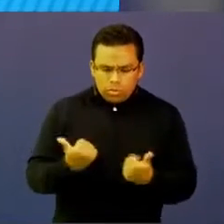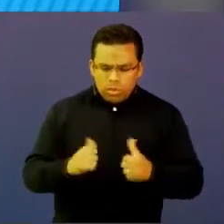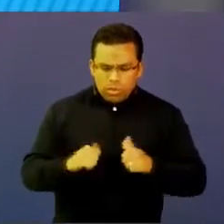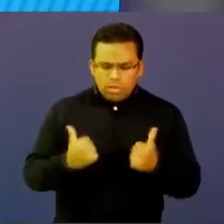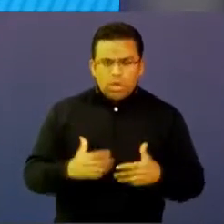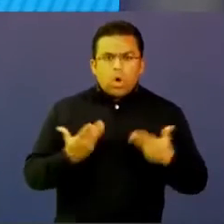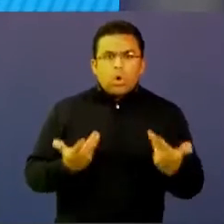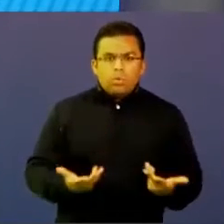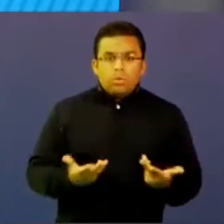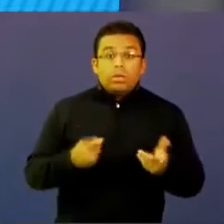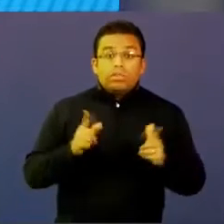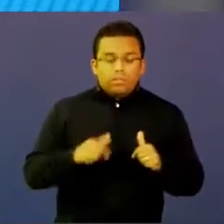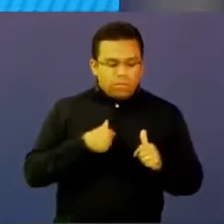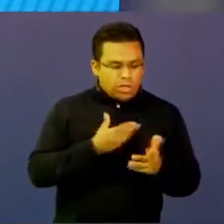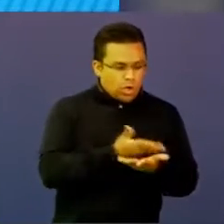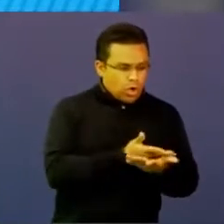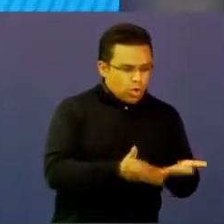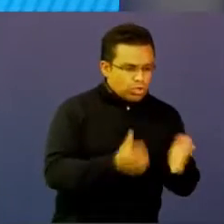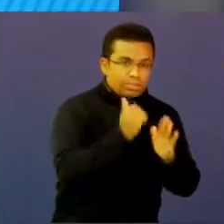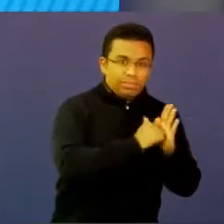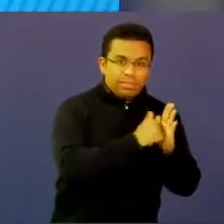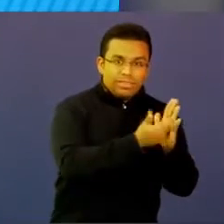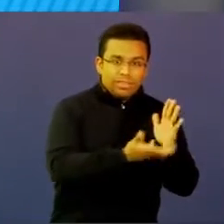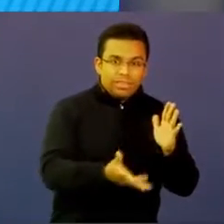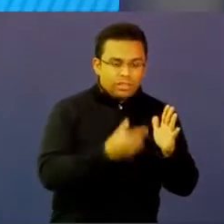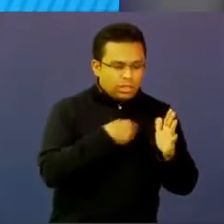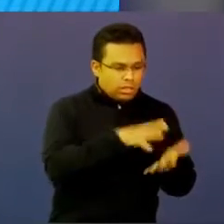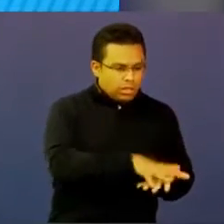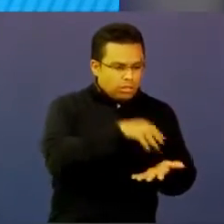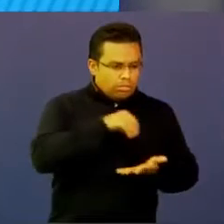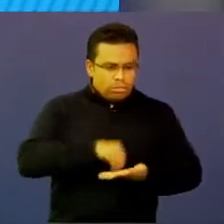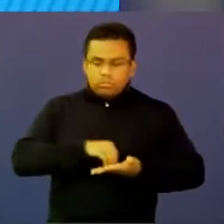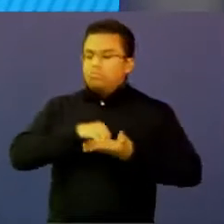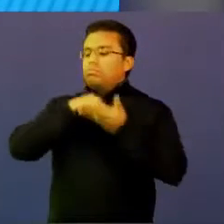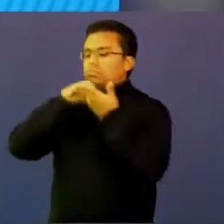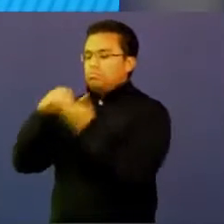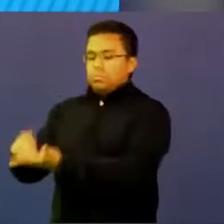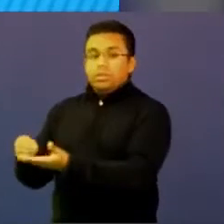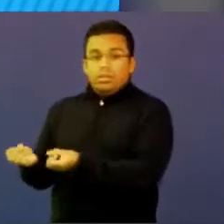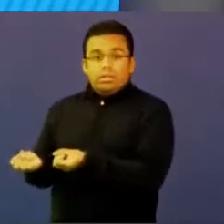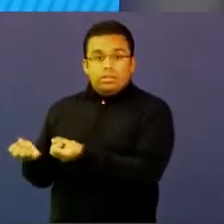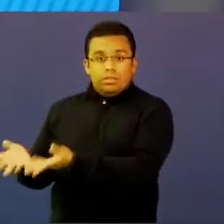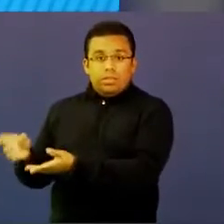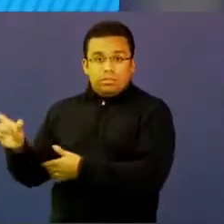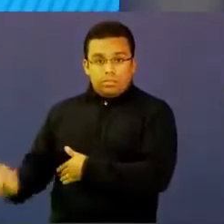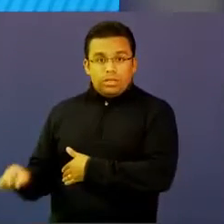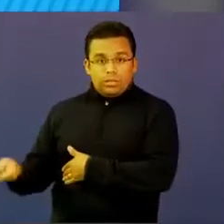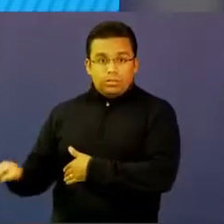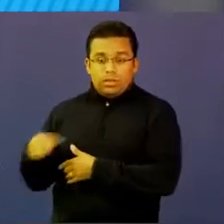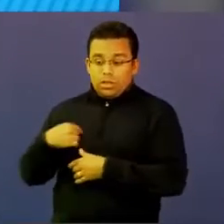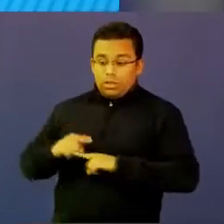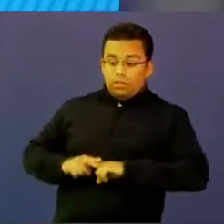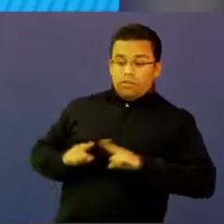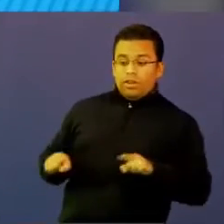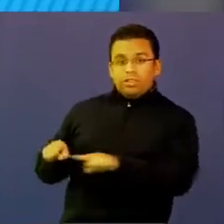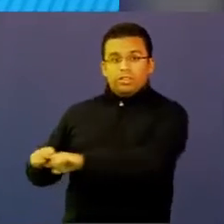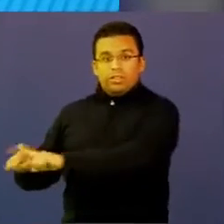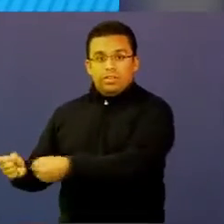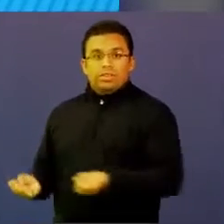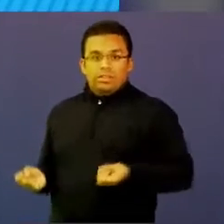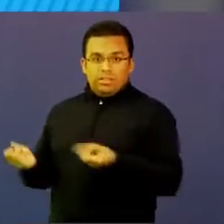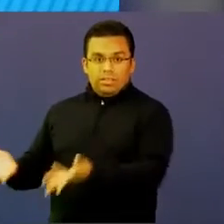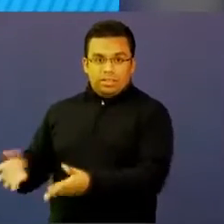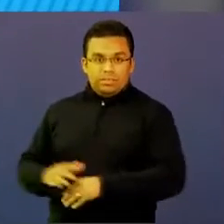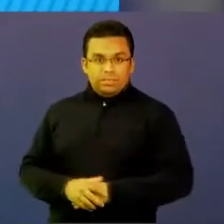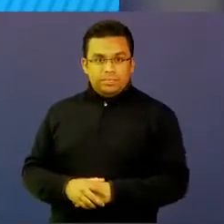medios y mediaciones que va a utilizar para acercarse a un sujeto que aprende de manera diferente a lo que lo hace él. Y el tercer